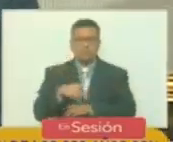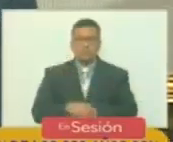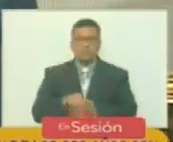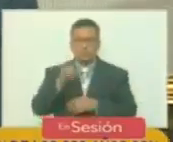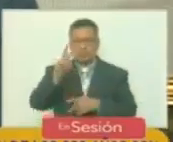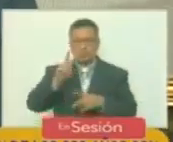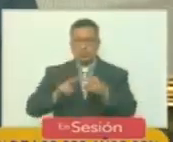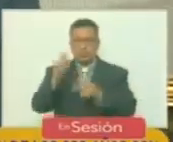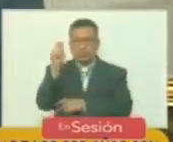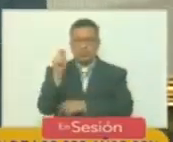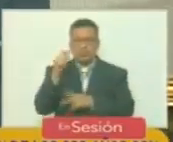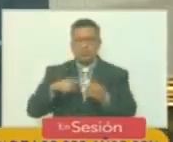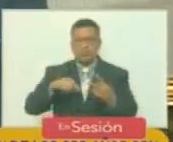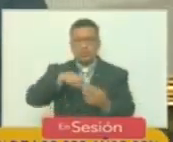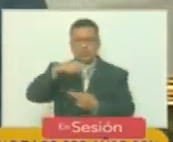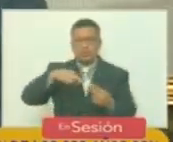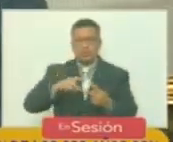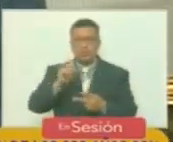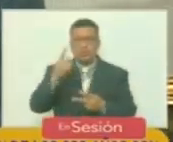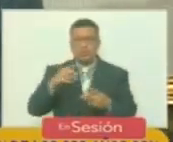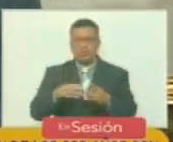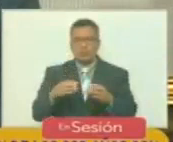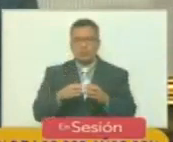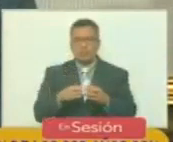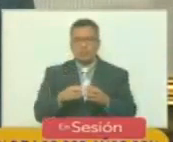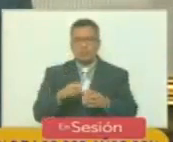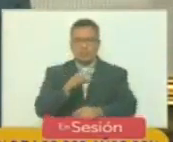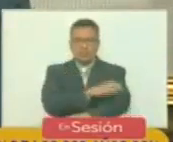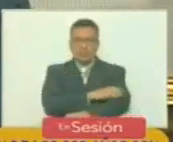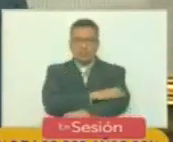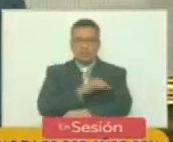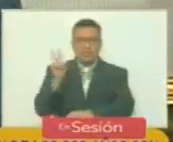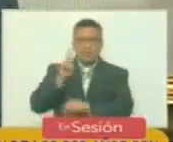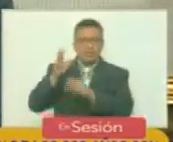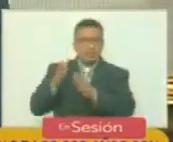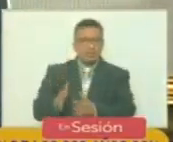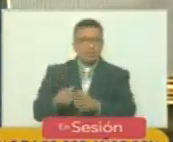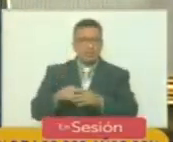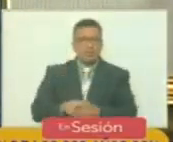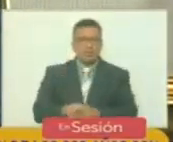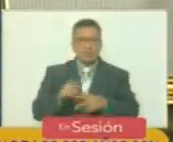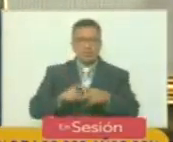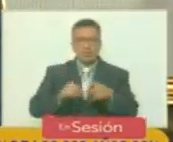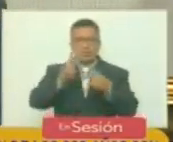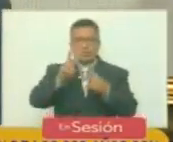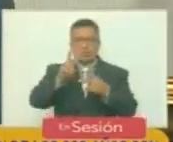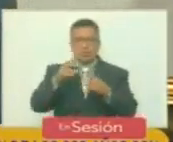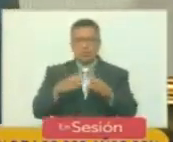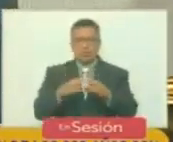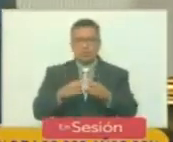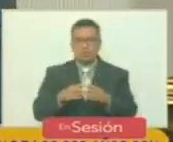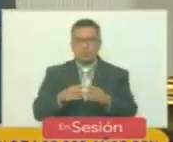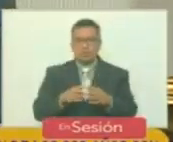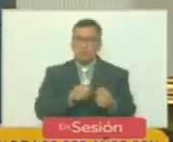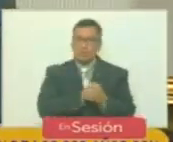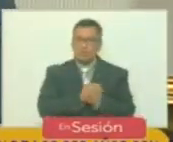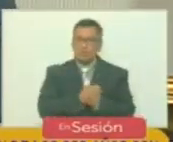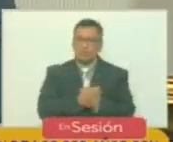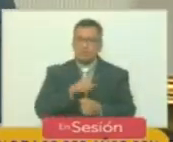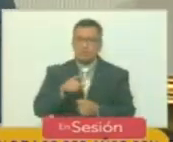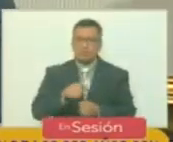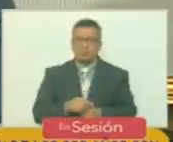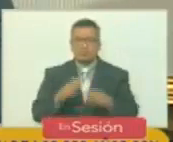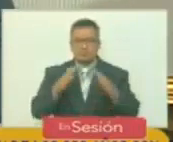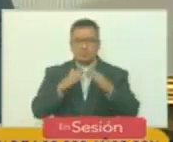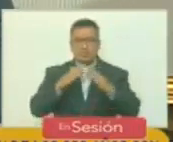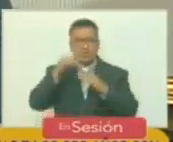diputados uno de la revolución uno de la oposición venezolana ambos acrisolados en la